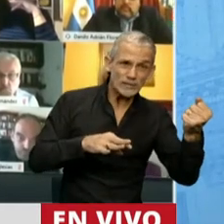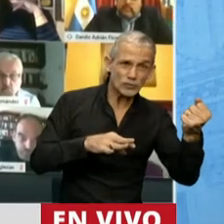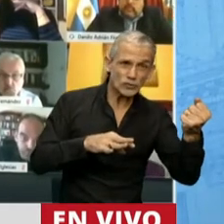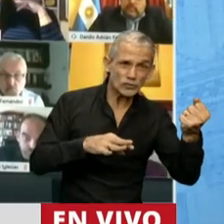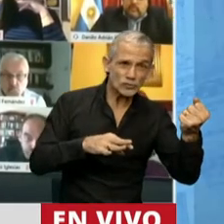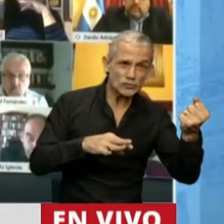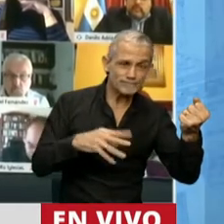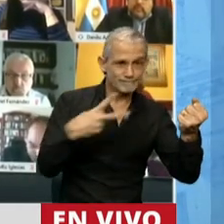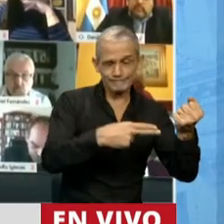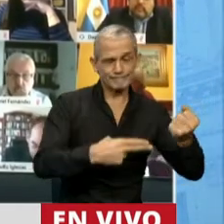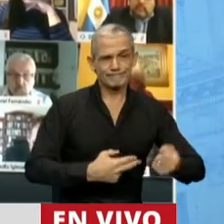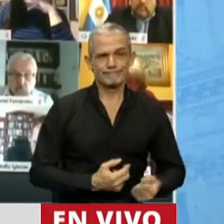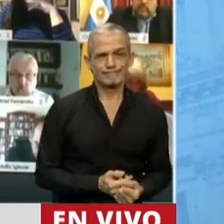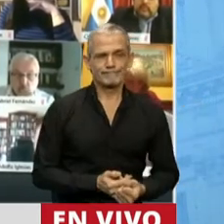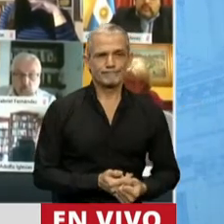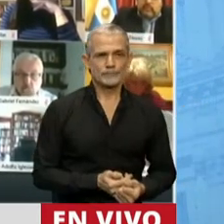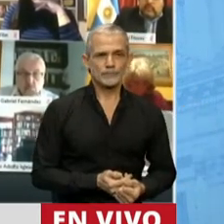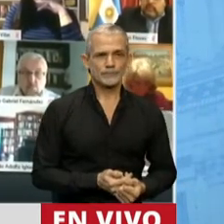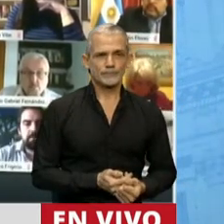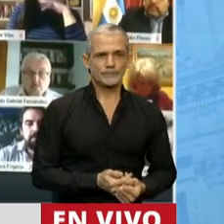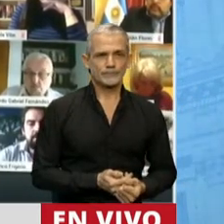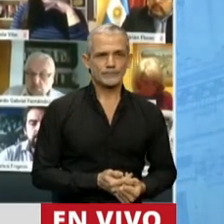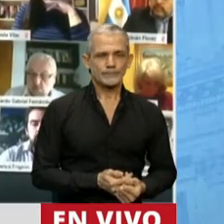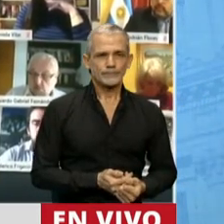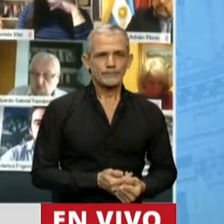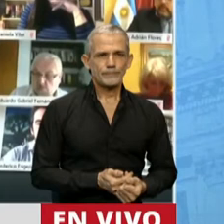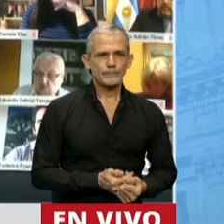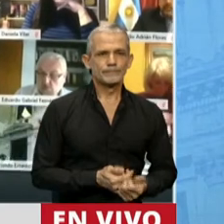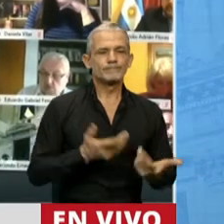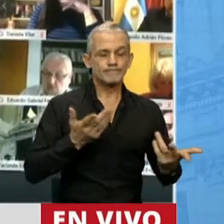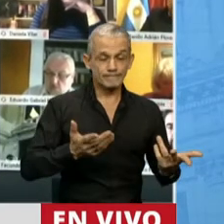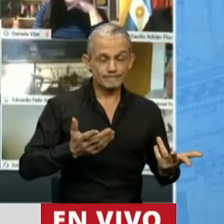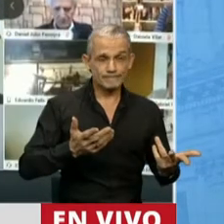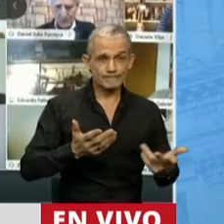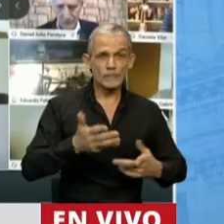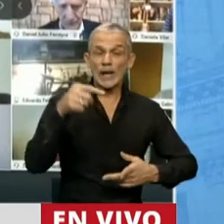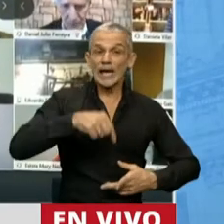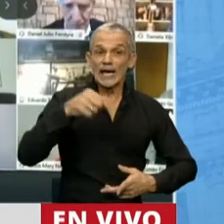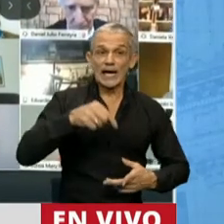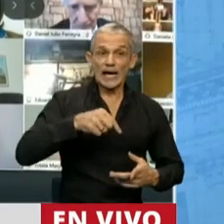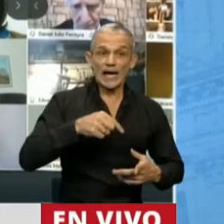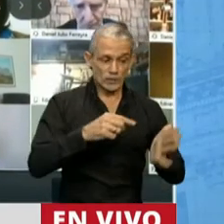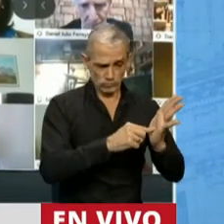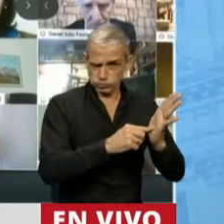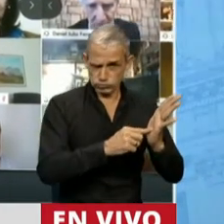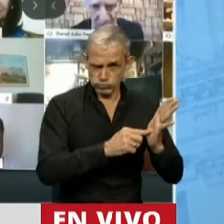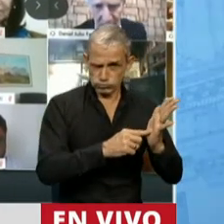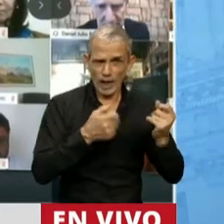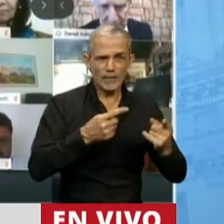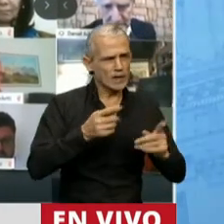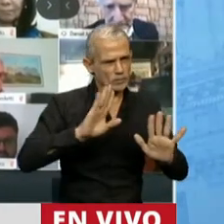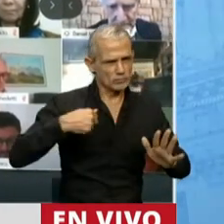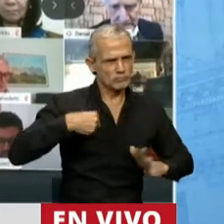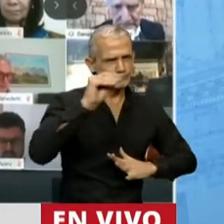a la decisión. Por lo tanto, señor presidente, esto es un claro privilegio y hago un